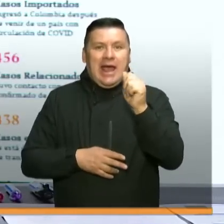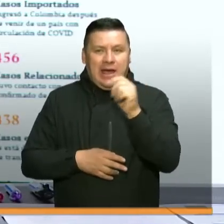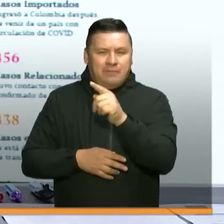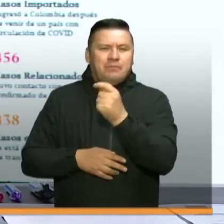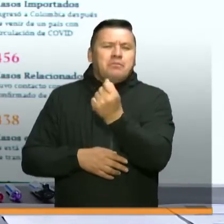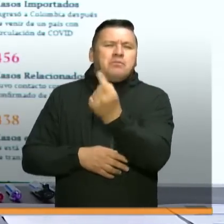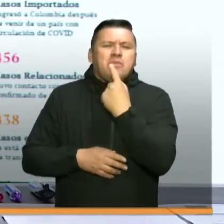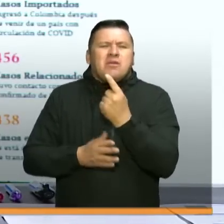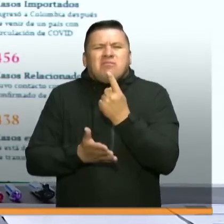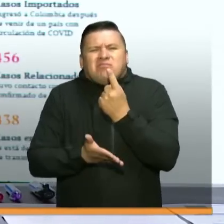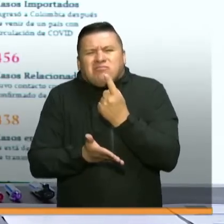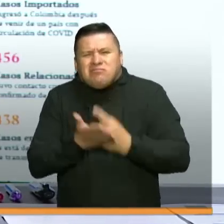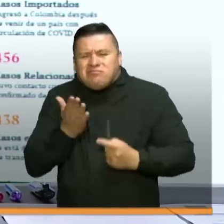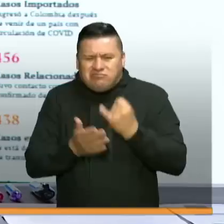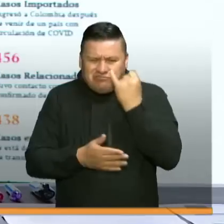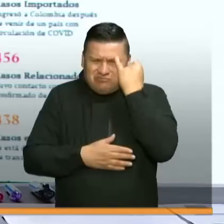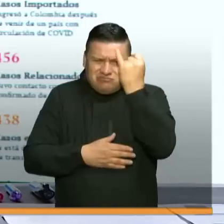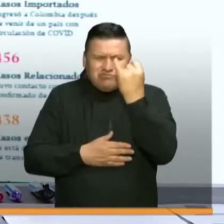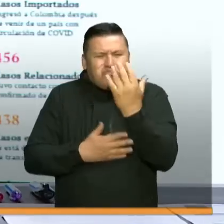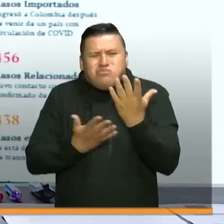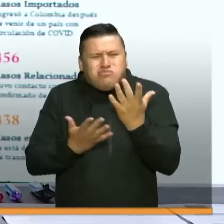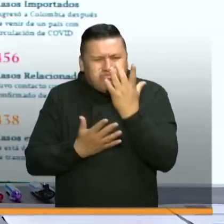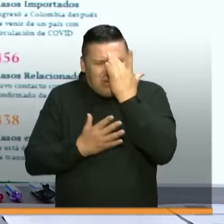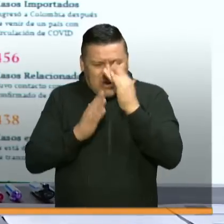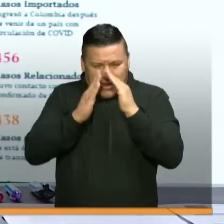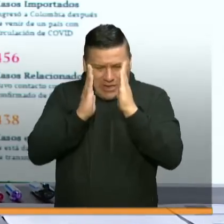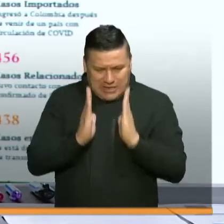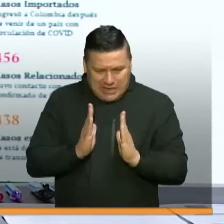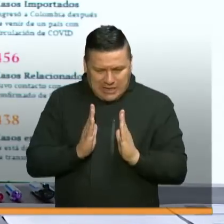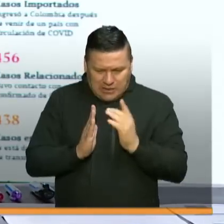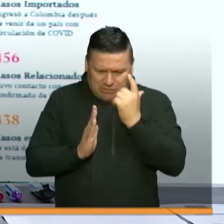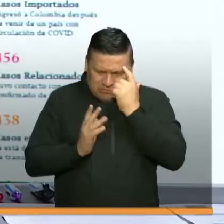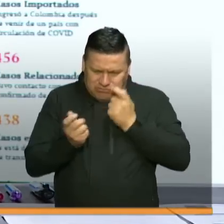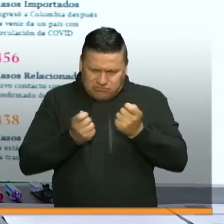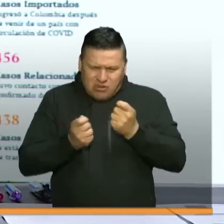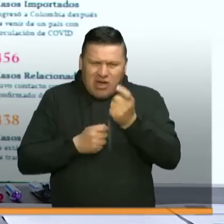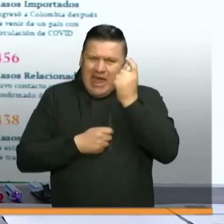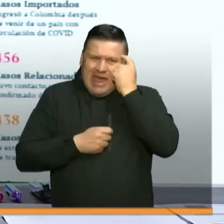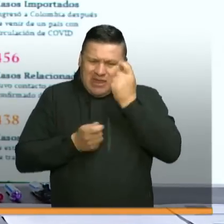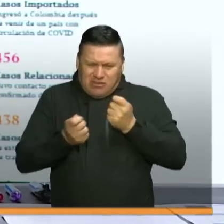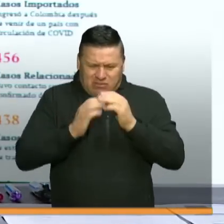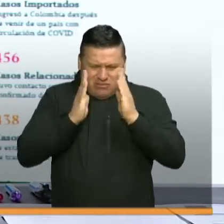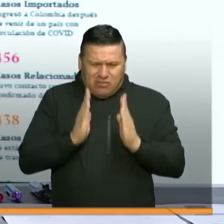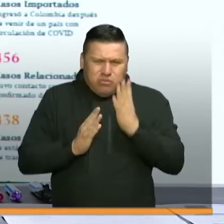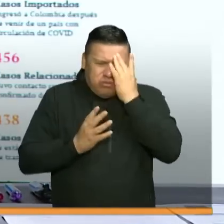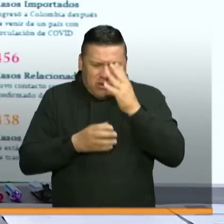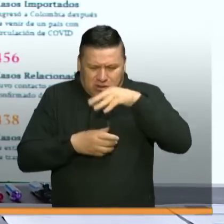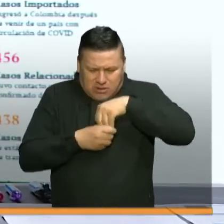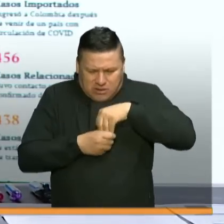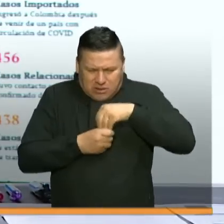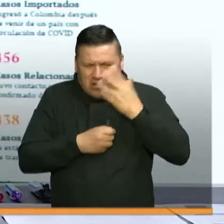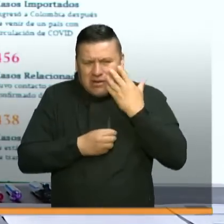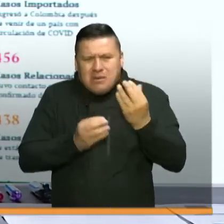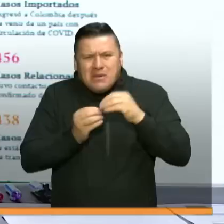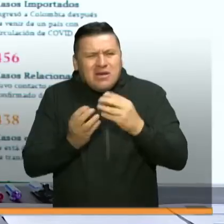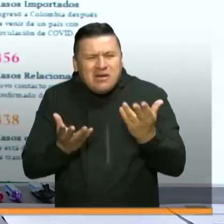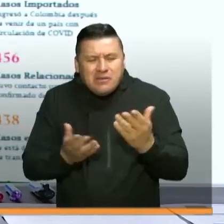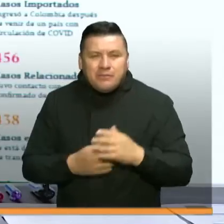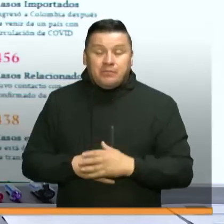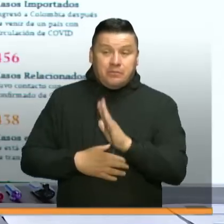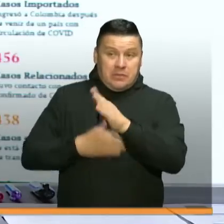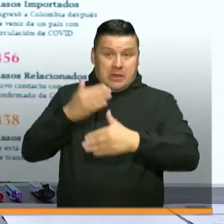pregunta en qué consiste la idea del aislamiento inteligente. Erika, lo primero que yo quiero es empezar